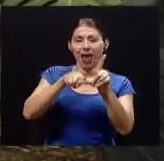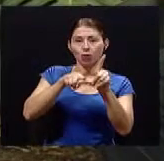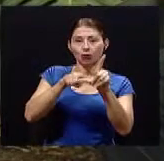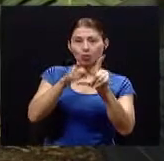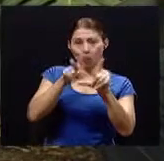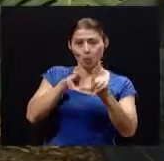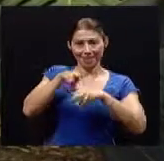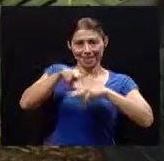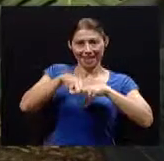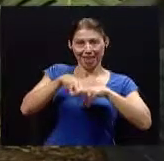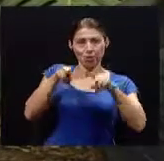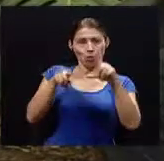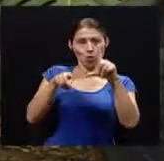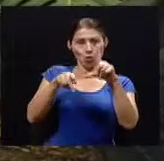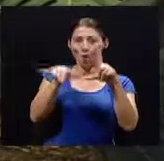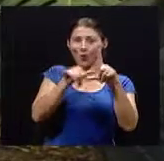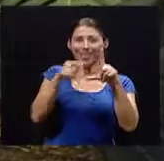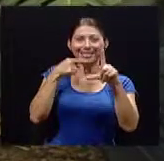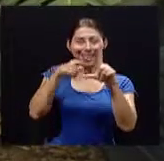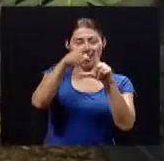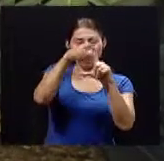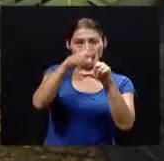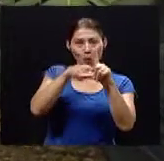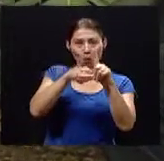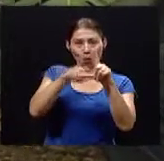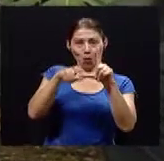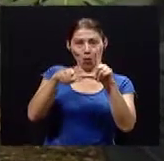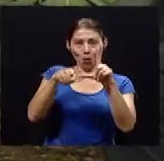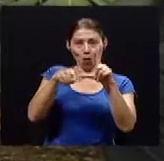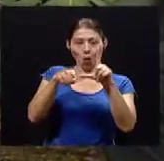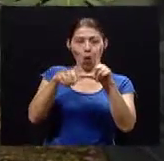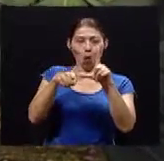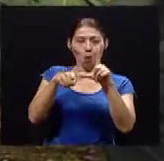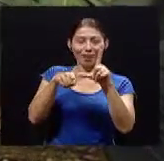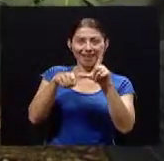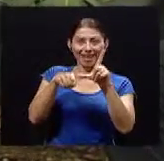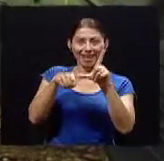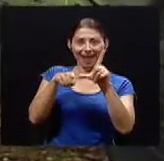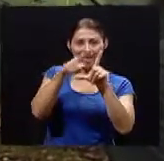y la rodilla no estén forzadas los pies bien apoyados repito en el suelo